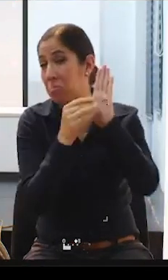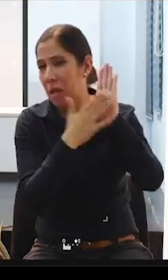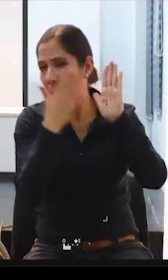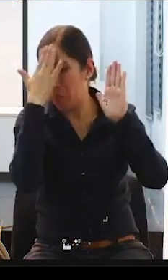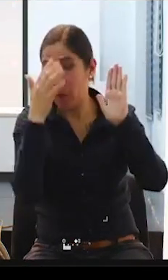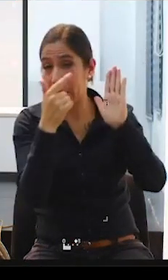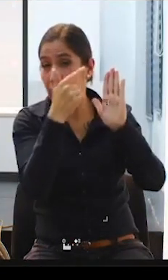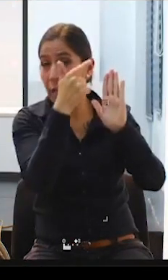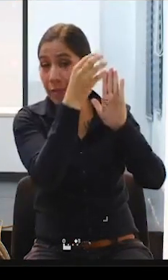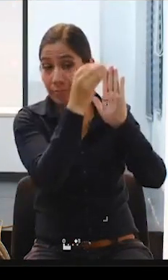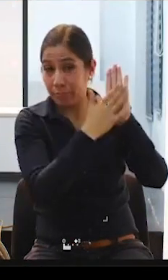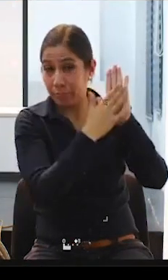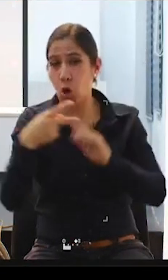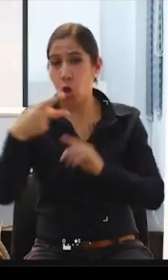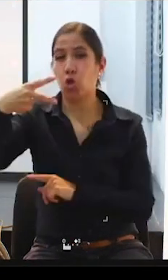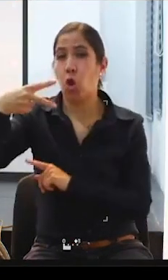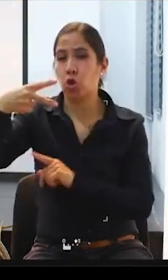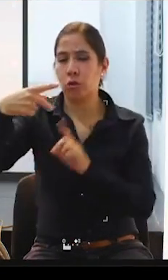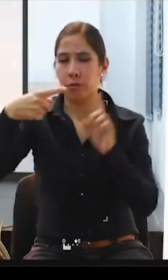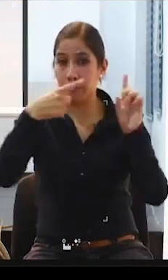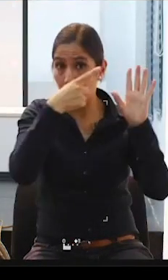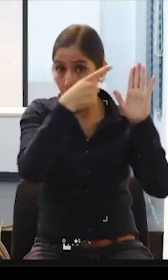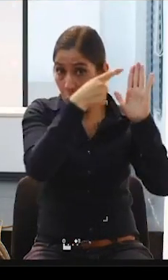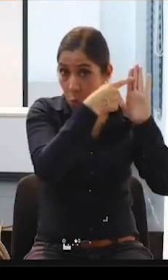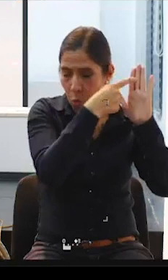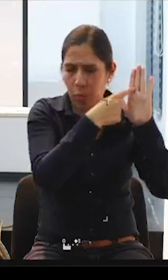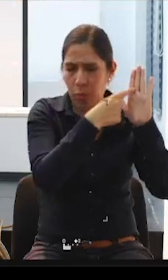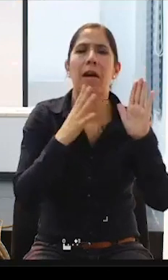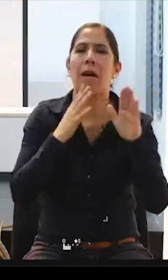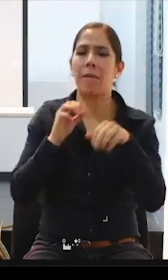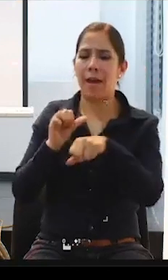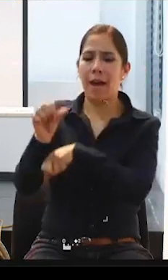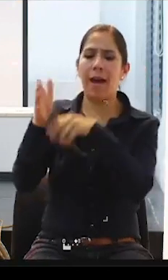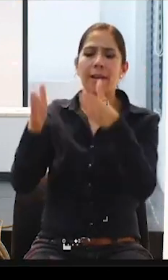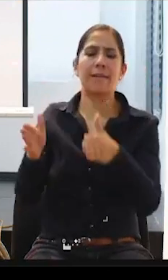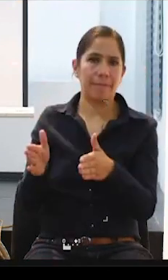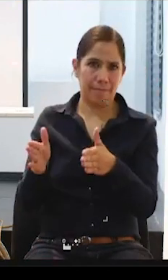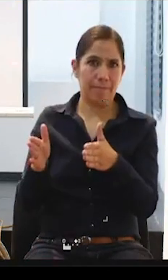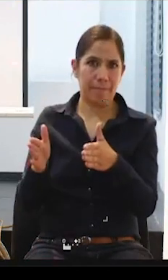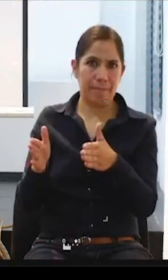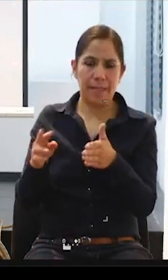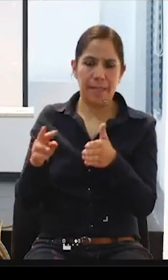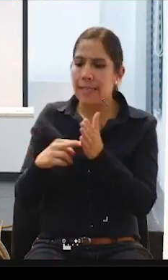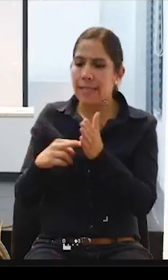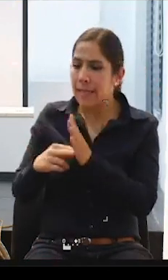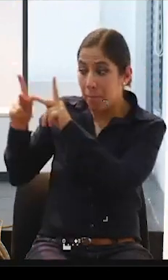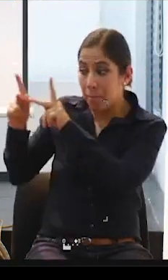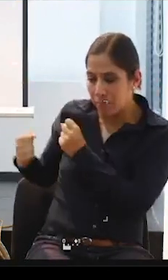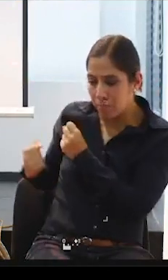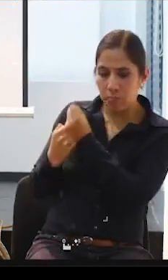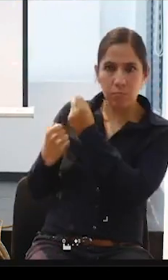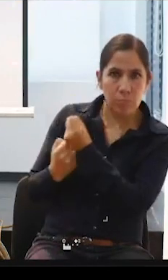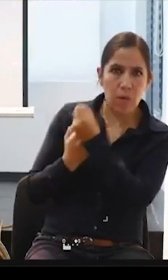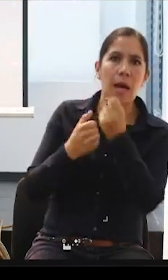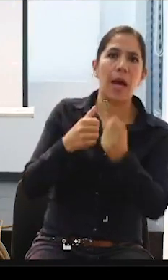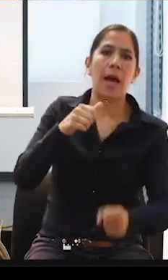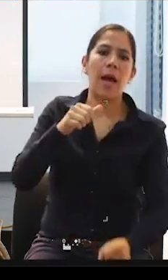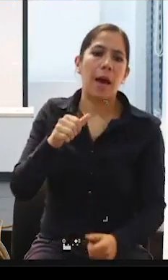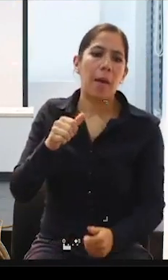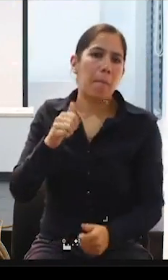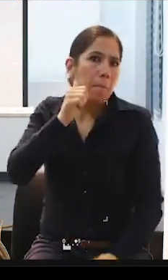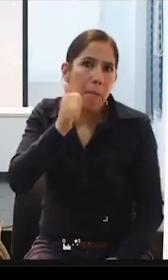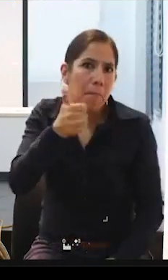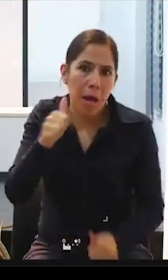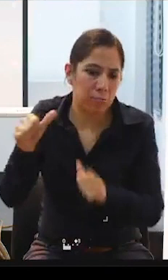del asistente personal, que es esa figura que nos apoya a realizar nuestras actividades de la vida diaria, ¿verdad?, nos apoya